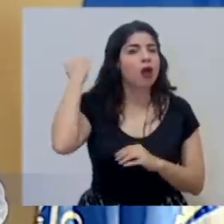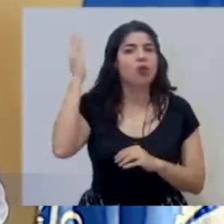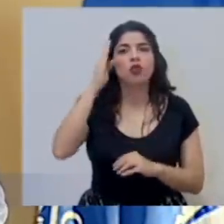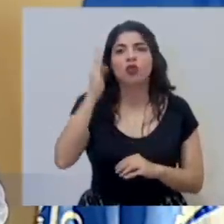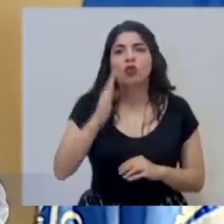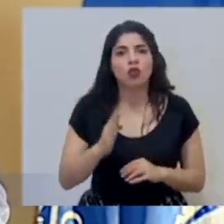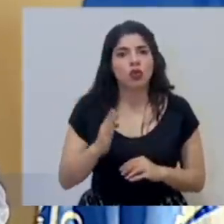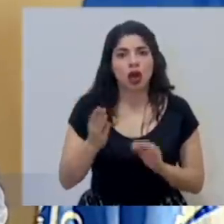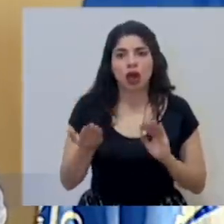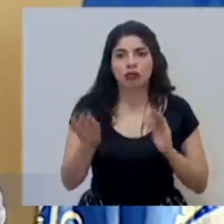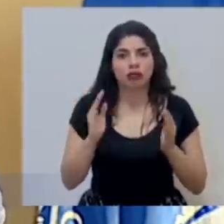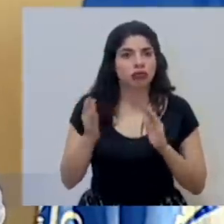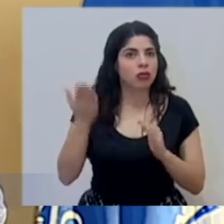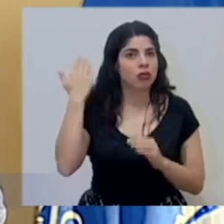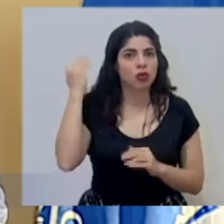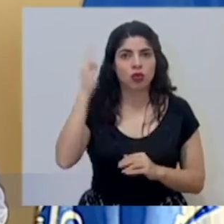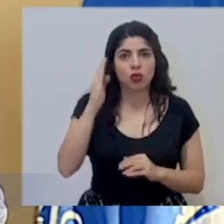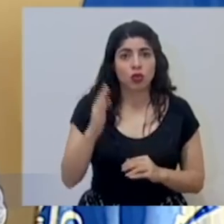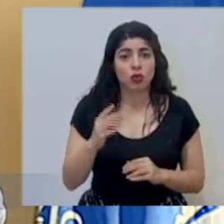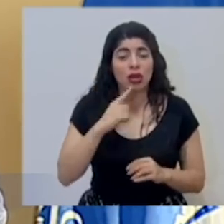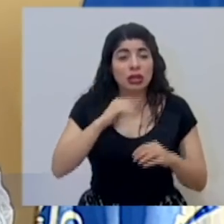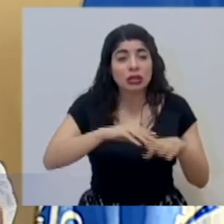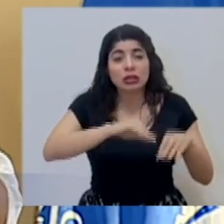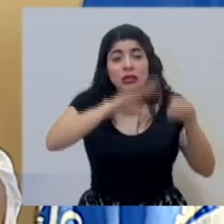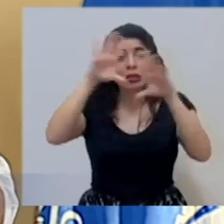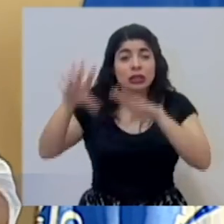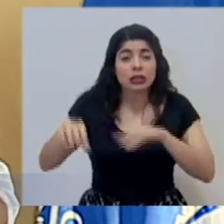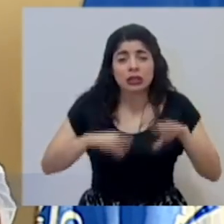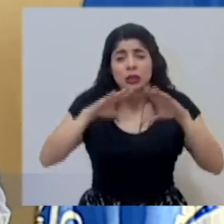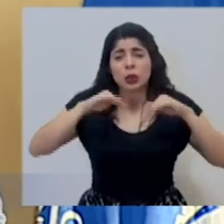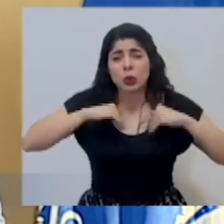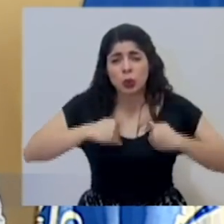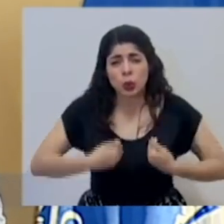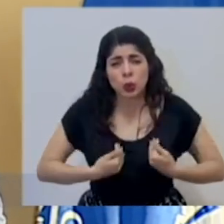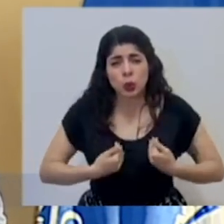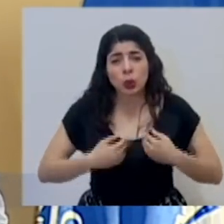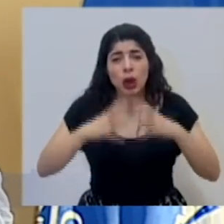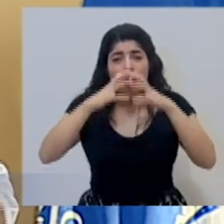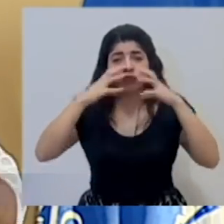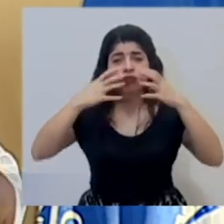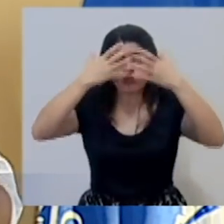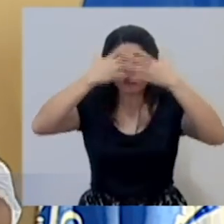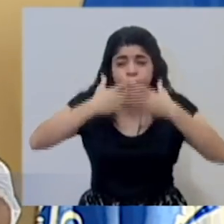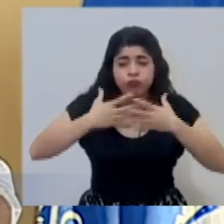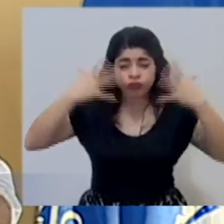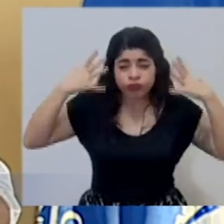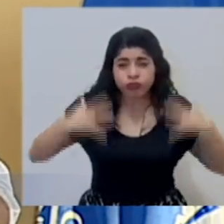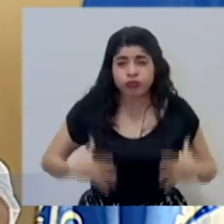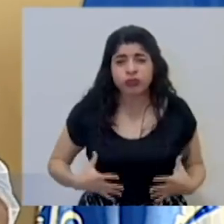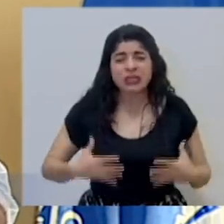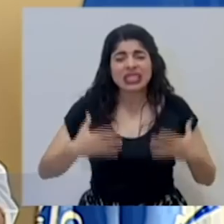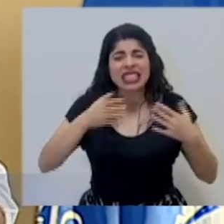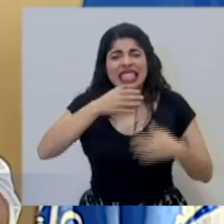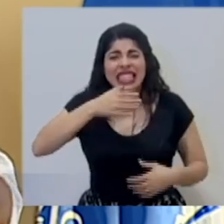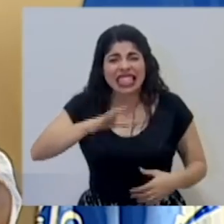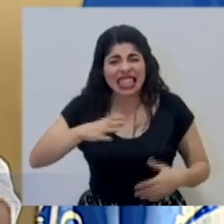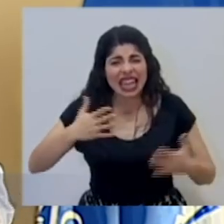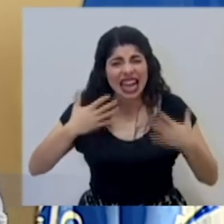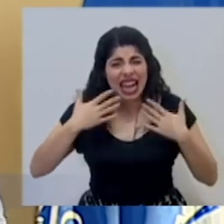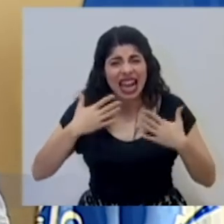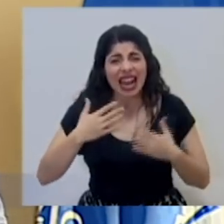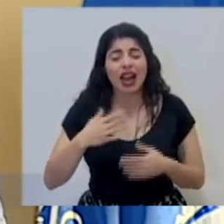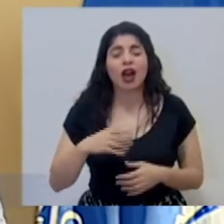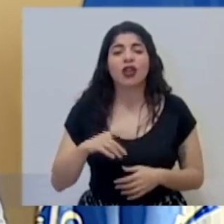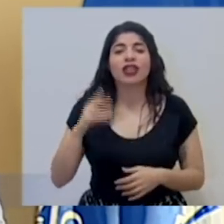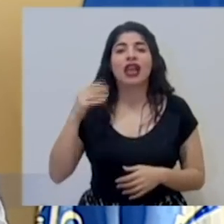los turnos son extenuantes, el equipo de protección genera muchísimo calor, genera